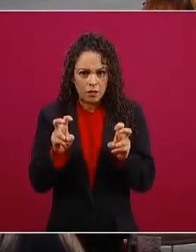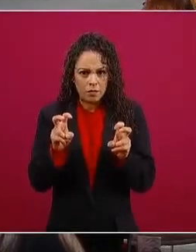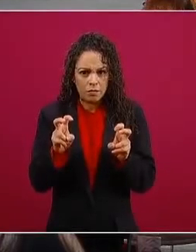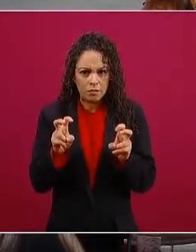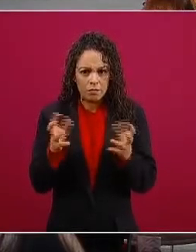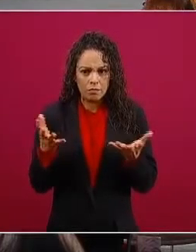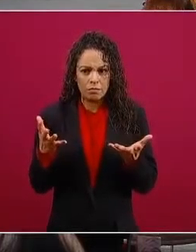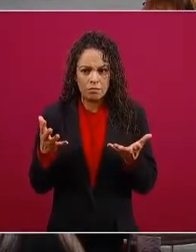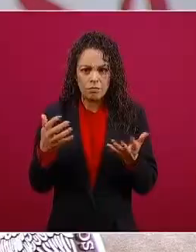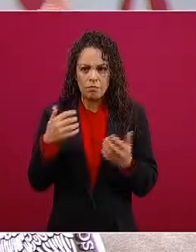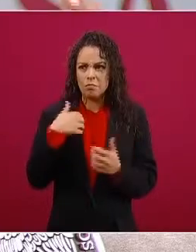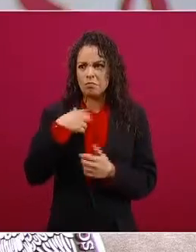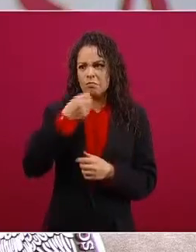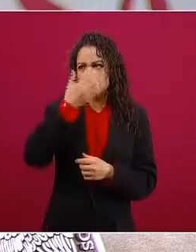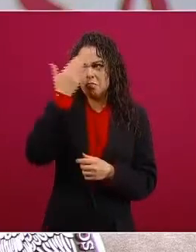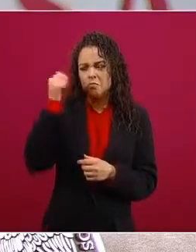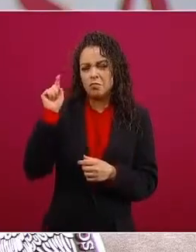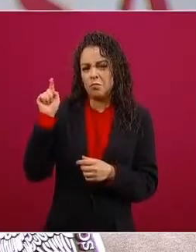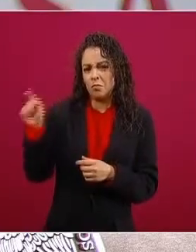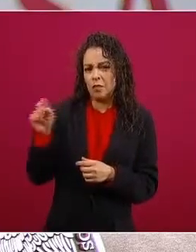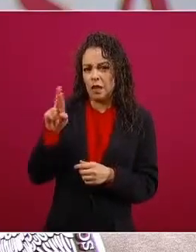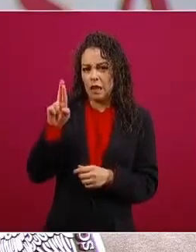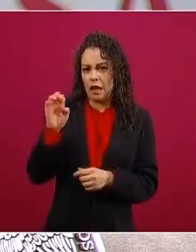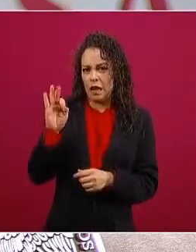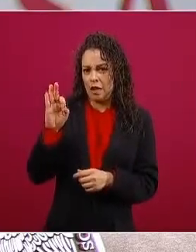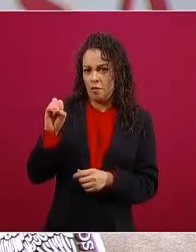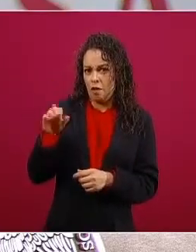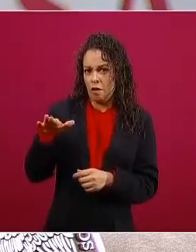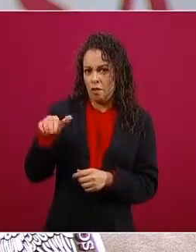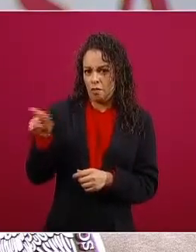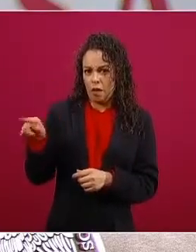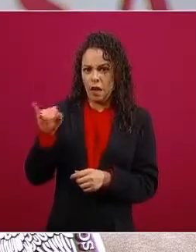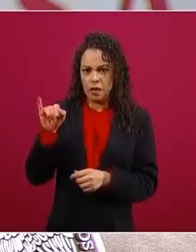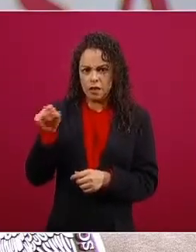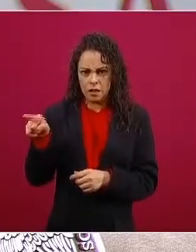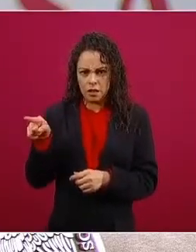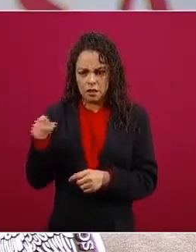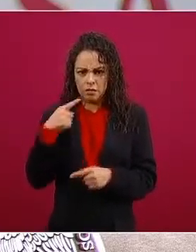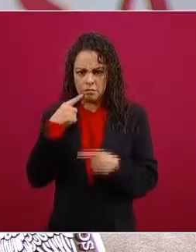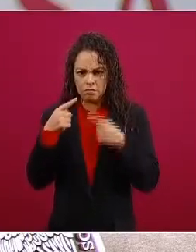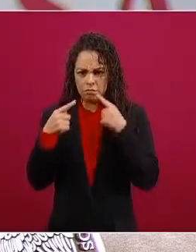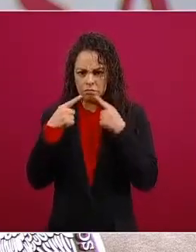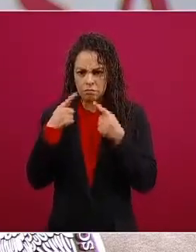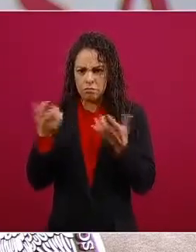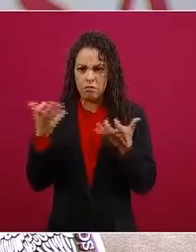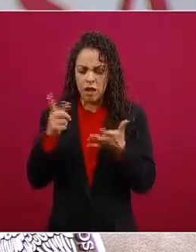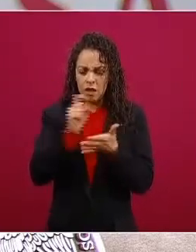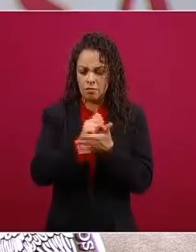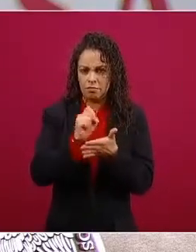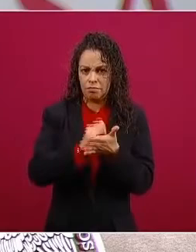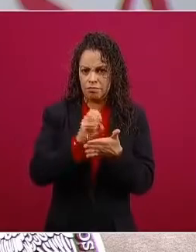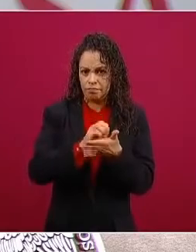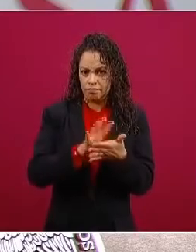lo trata si ha hecho editoriales sobre este tema